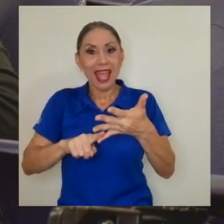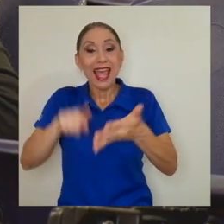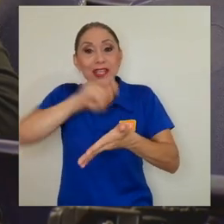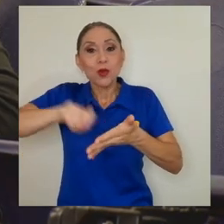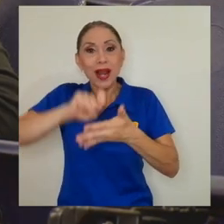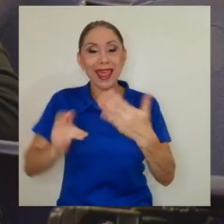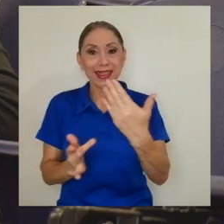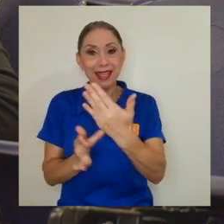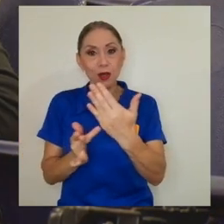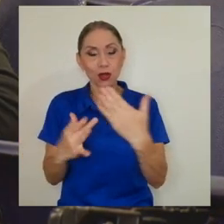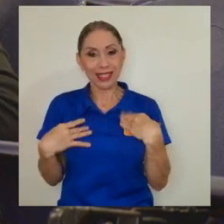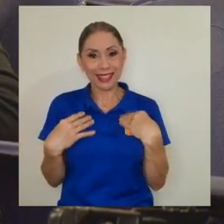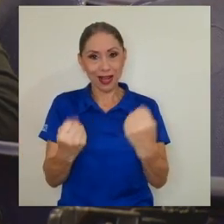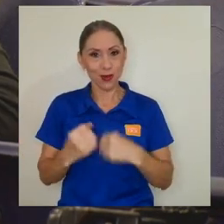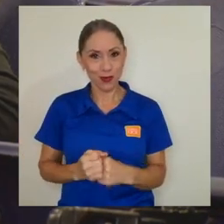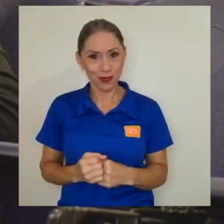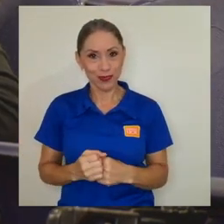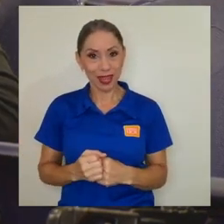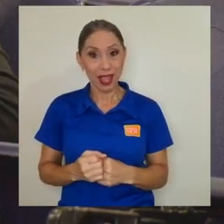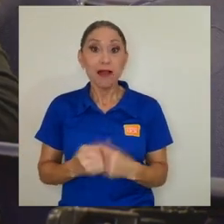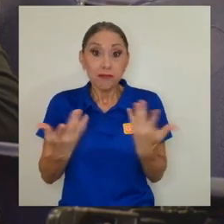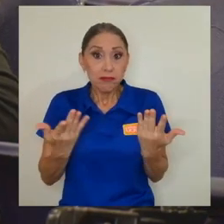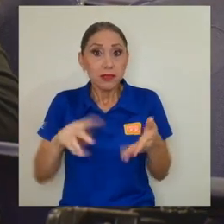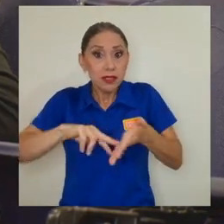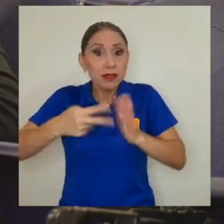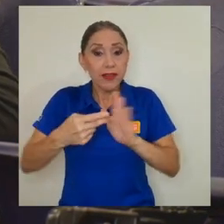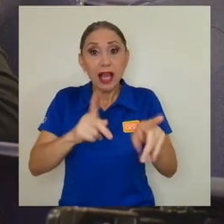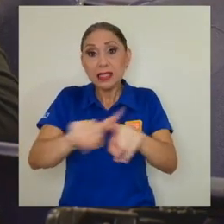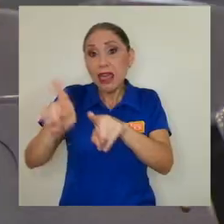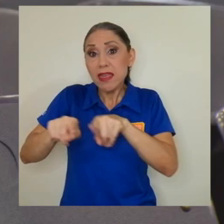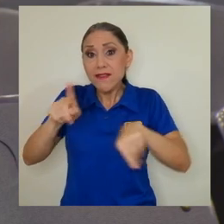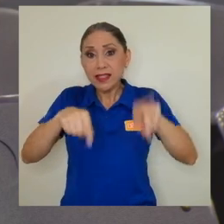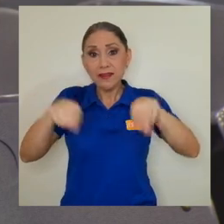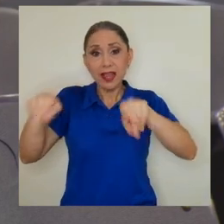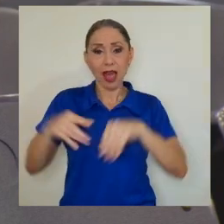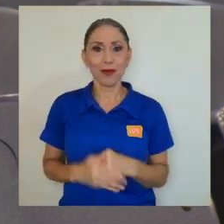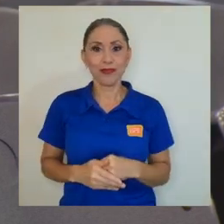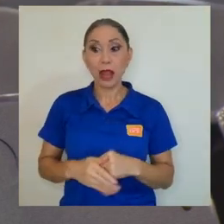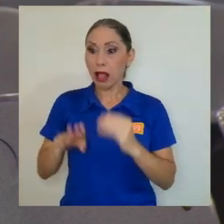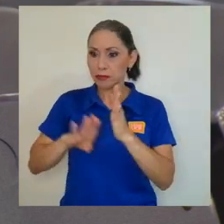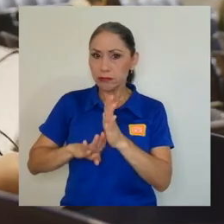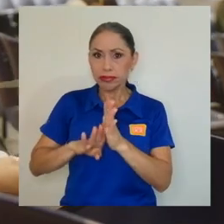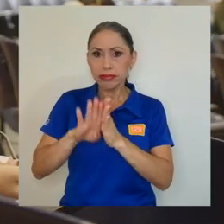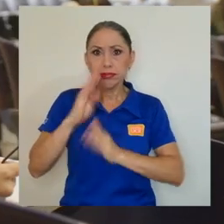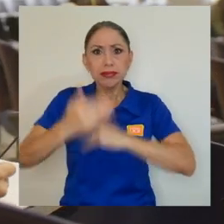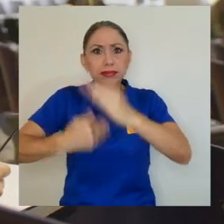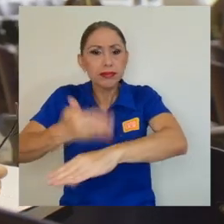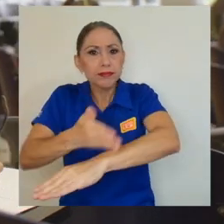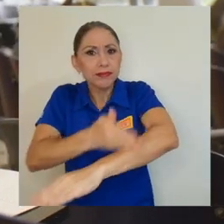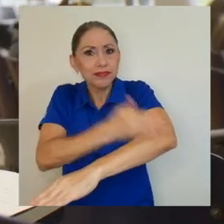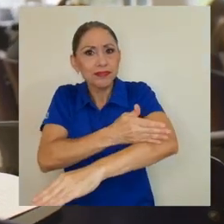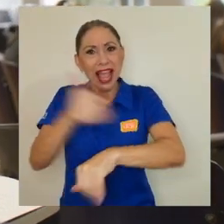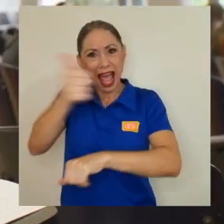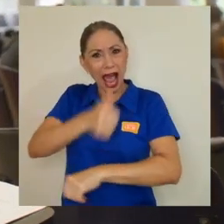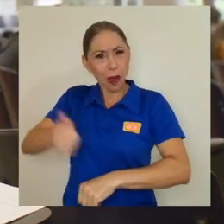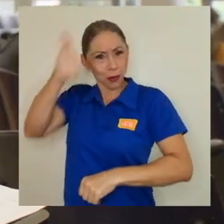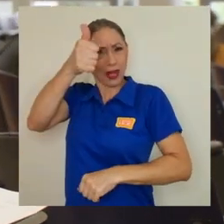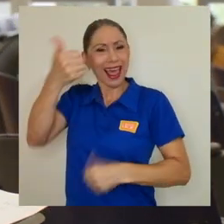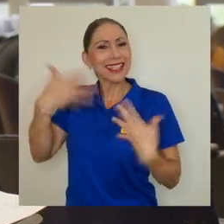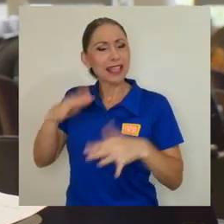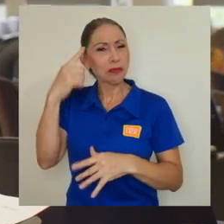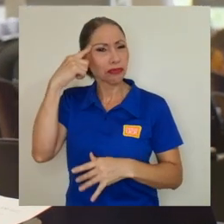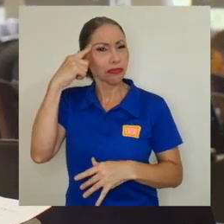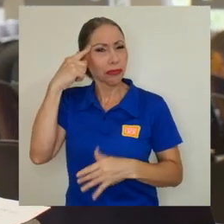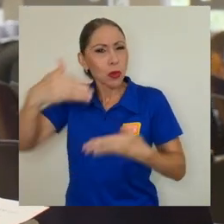Tecnologías en Salud. Entonces, se ha diversificado. Ante esta evolución constante, las autoridades ya se plantean